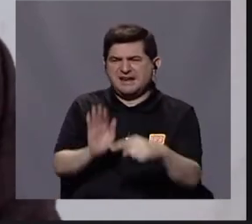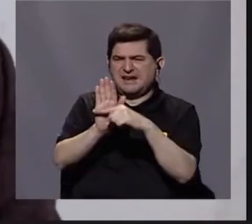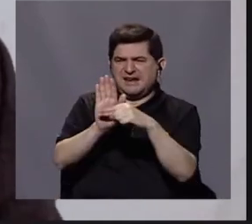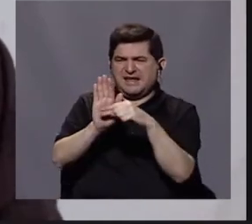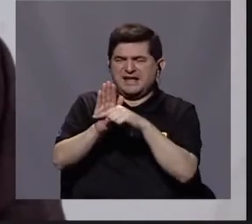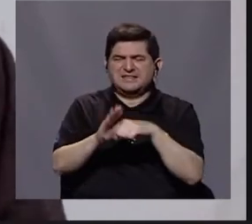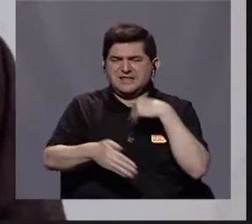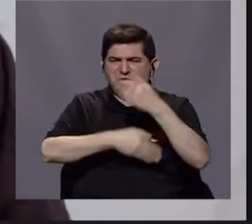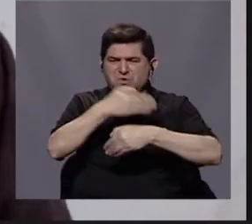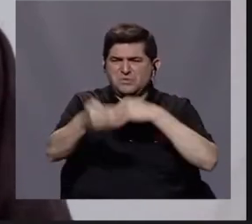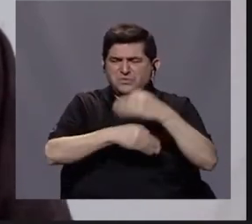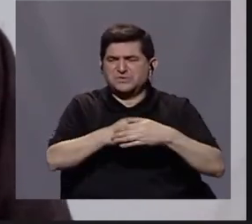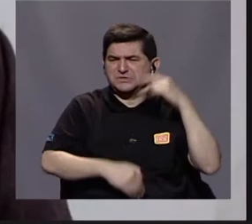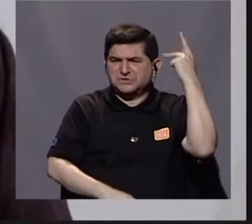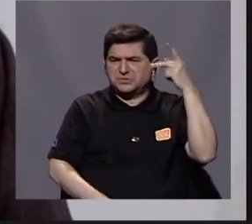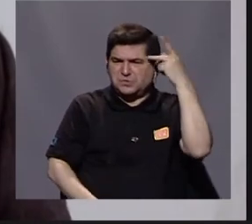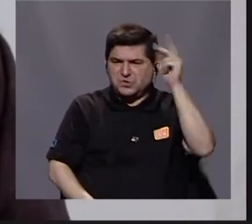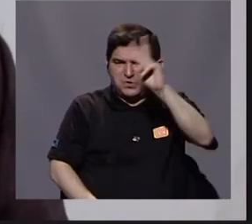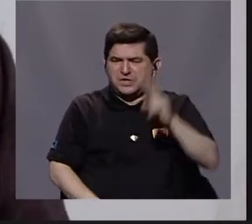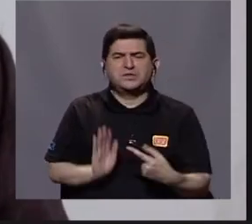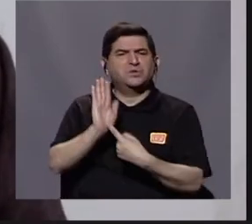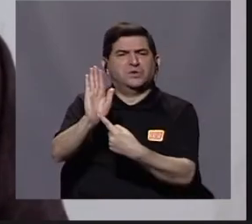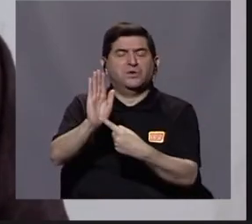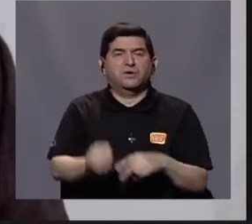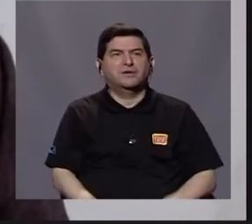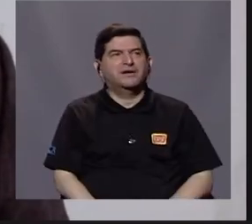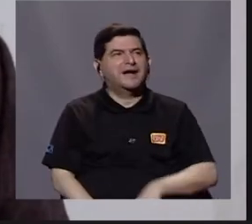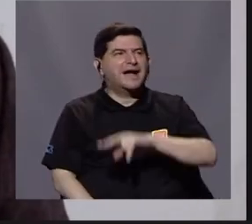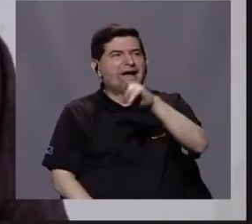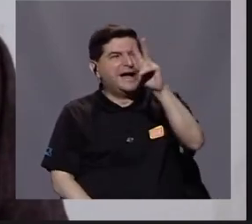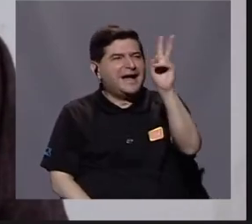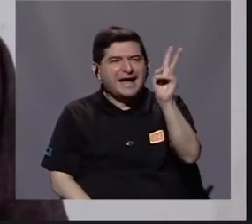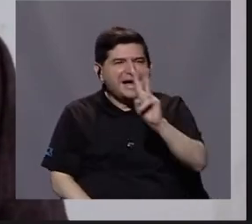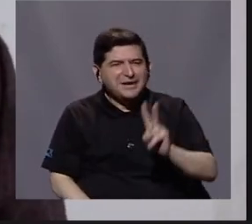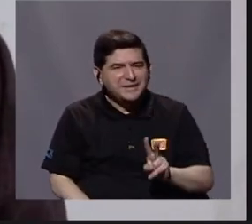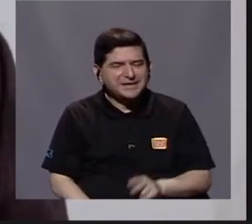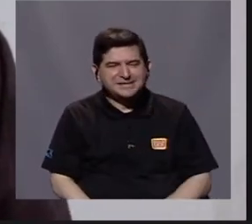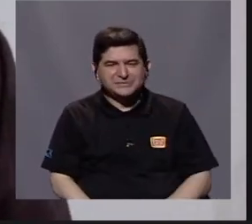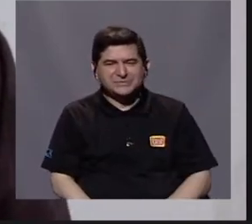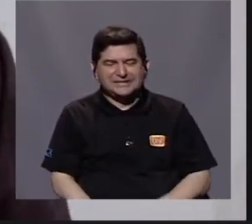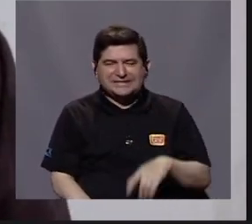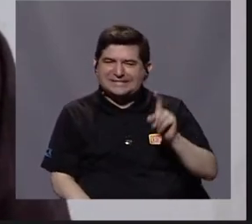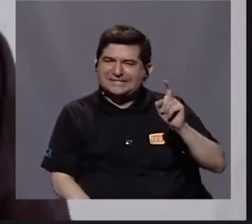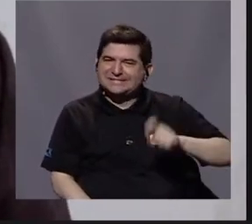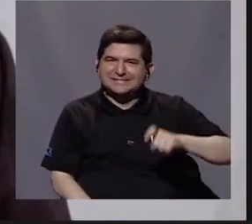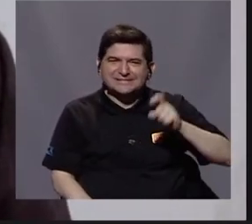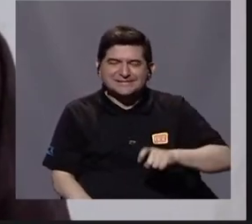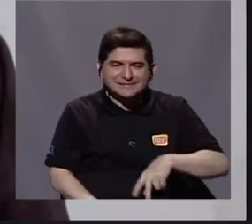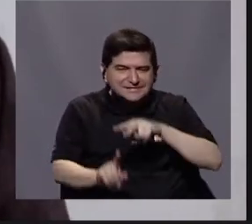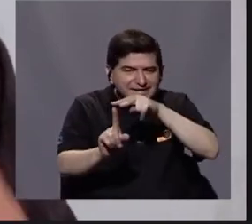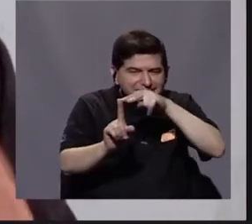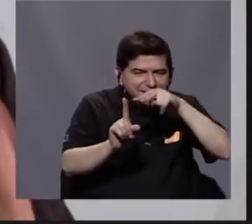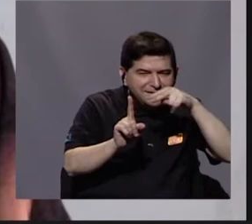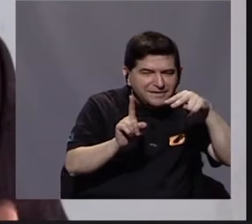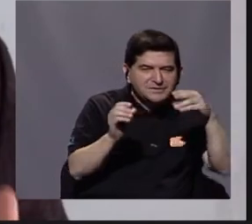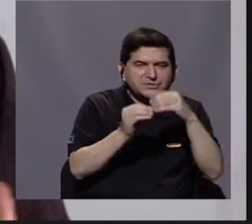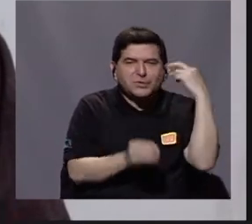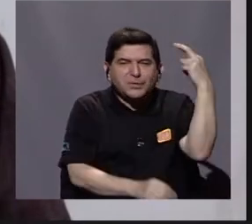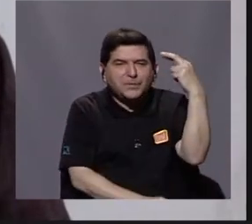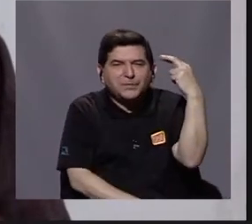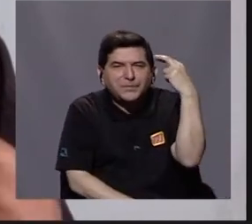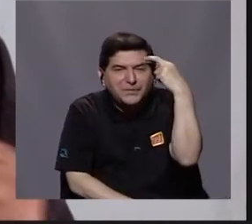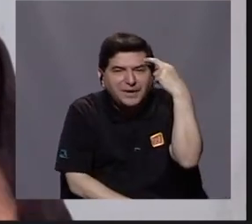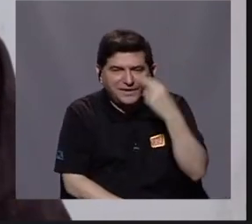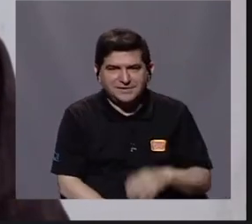político en Venezuela. Yo creo que Venezuela hay que tomarla con una visión mucho más reflexiva.